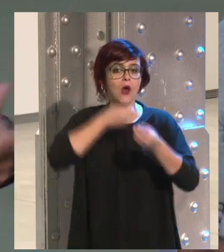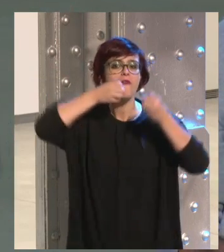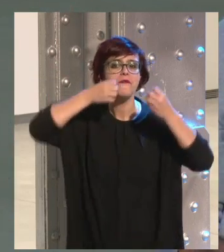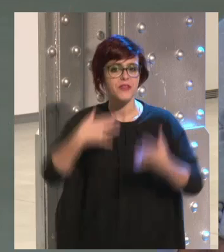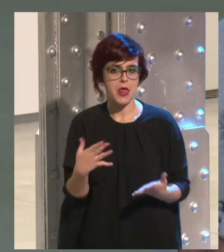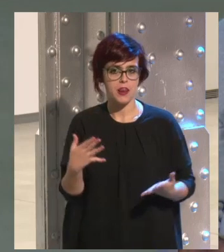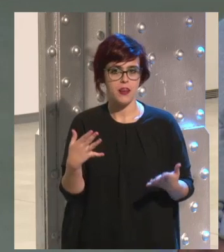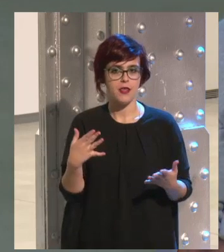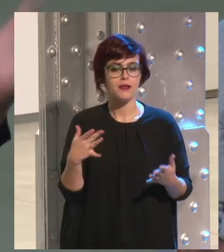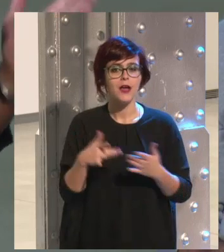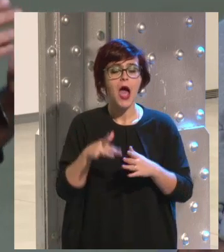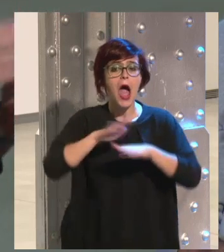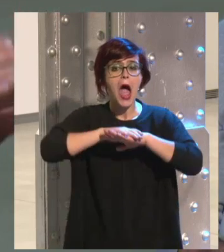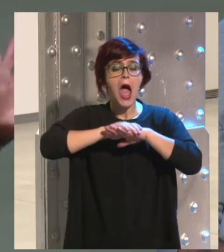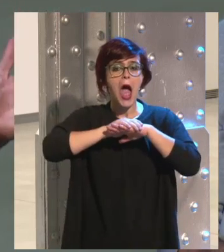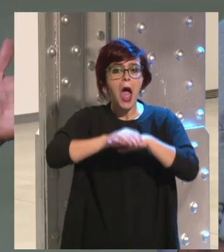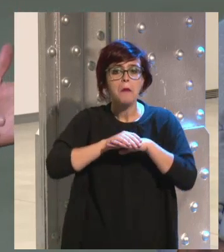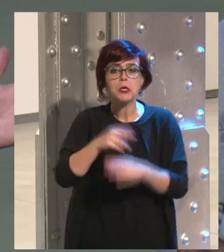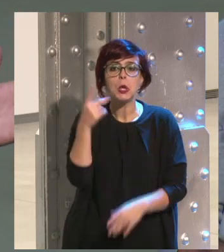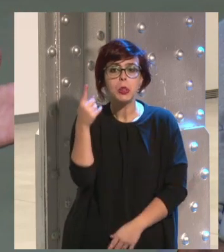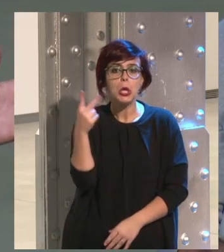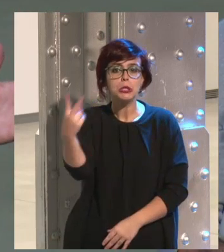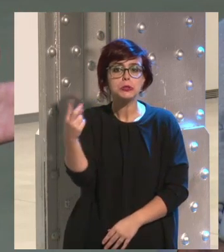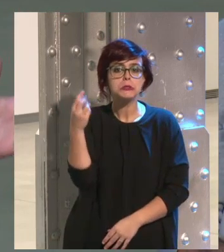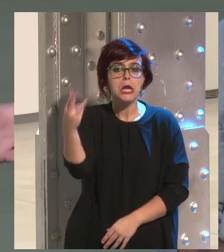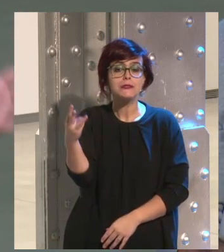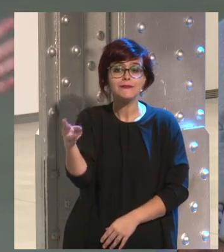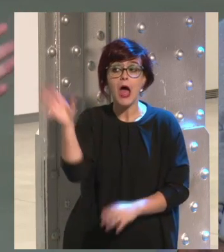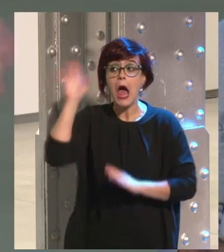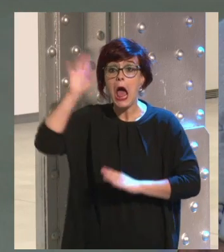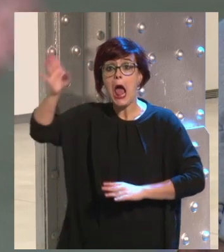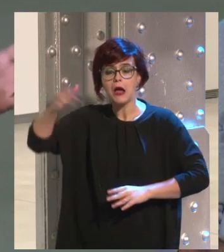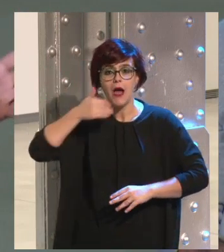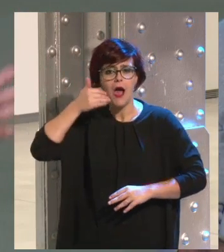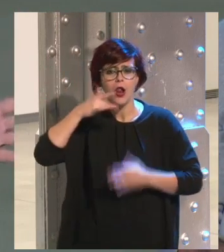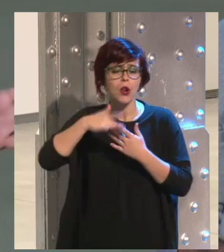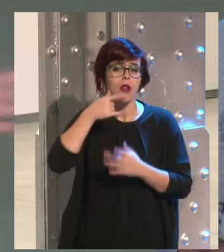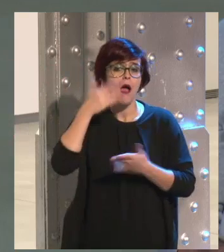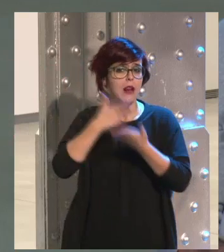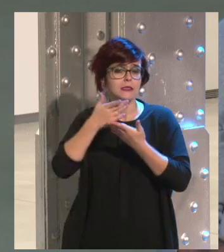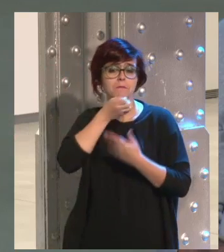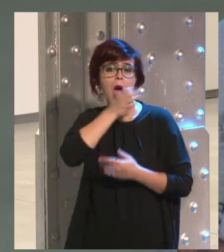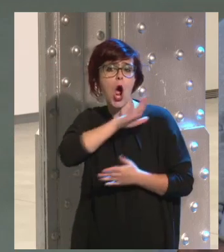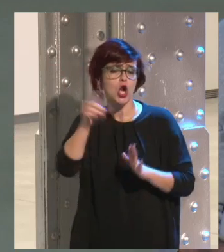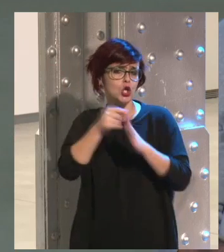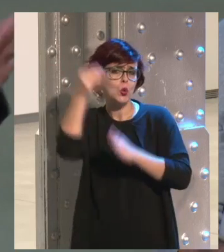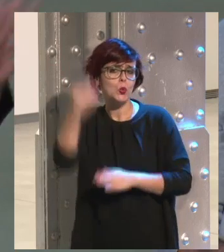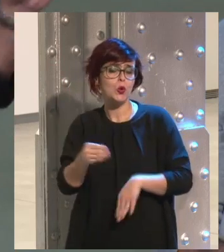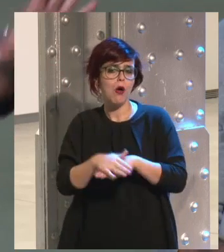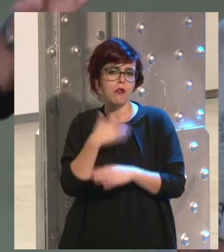enteraban dos o tres. A mejor eras en el instituto eras o el mejor de la clase o el malote.